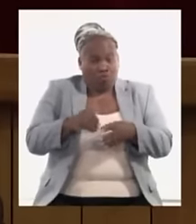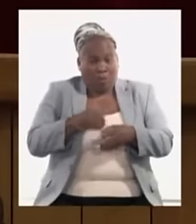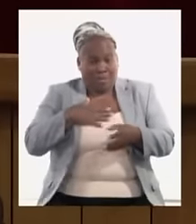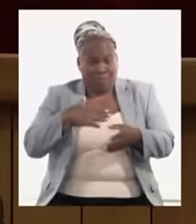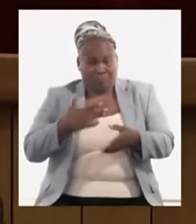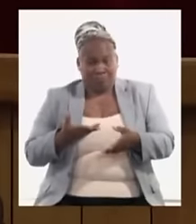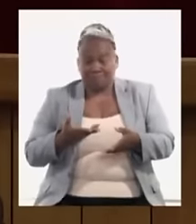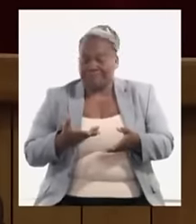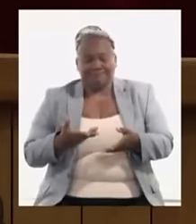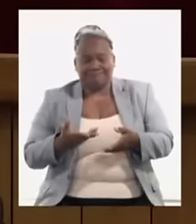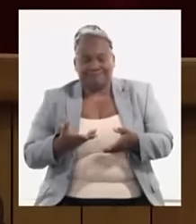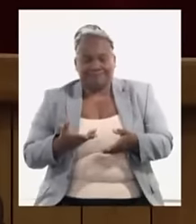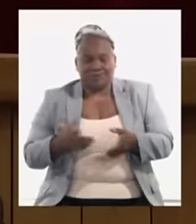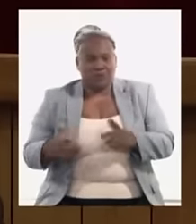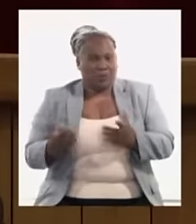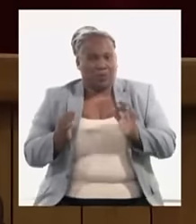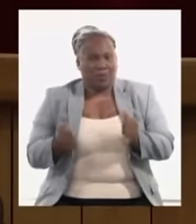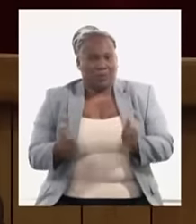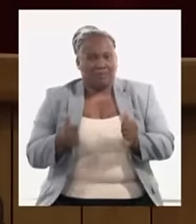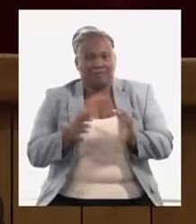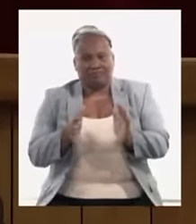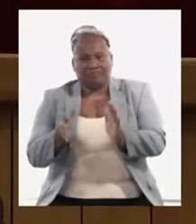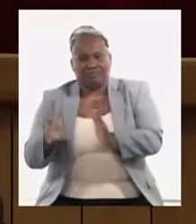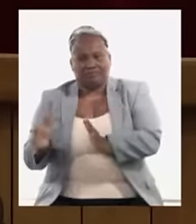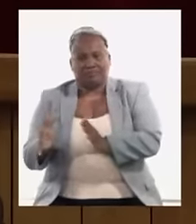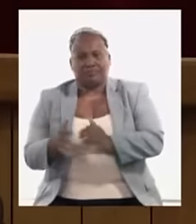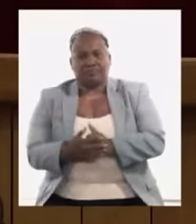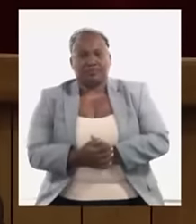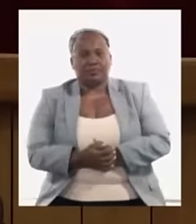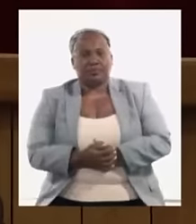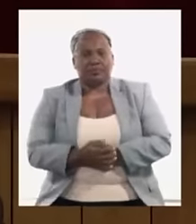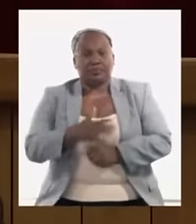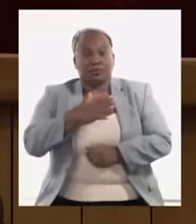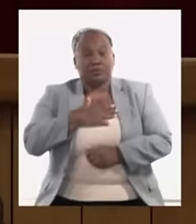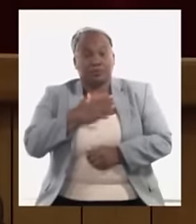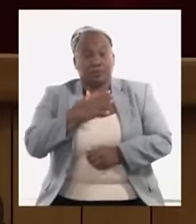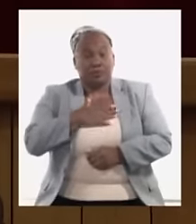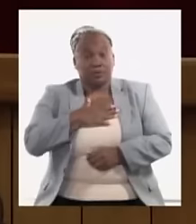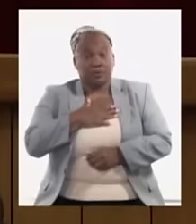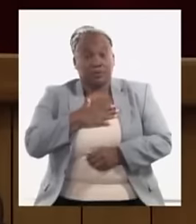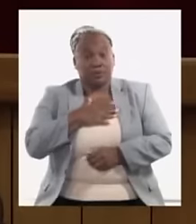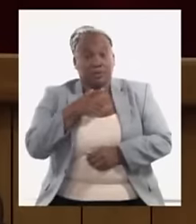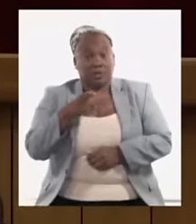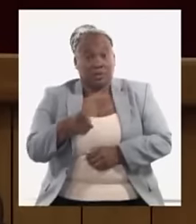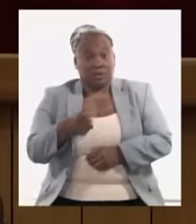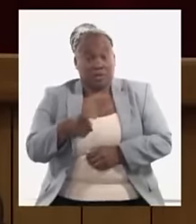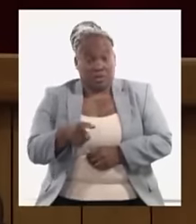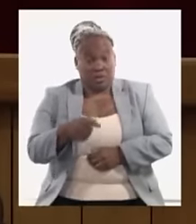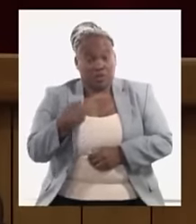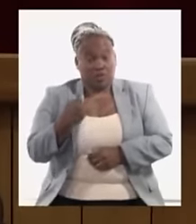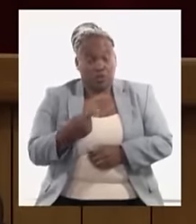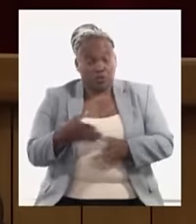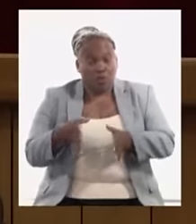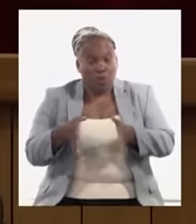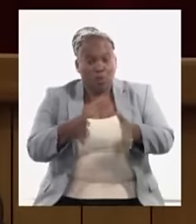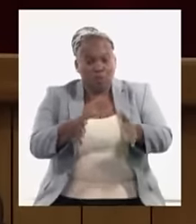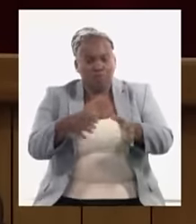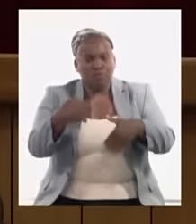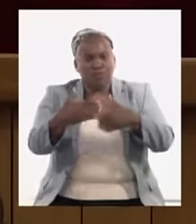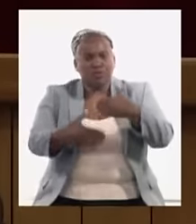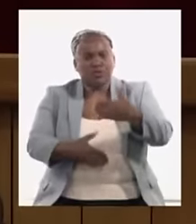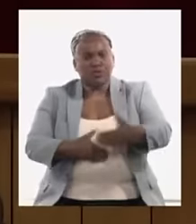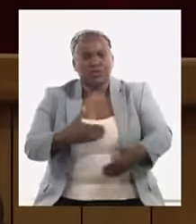que se informaron aquí anteriormente nosotros desde que empiece el año ahora vamos a conducir este proceso